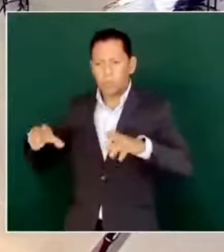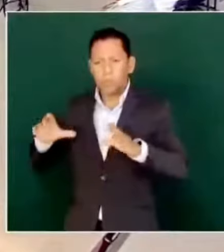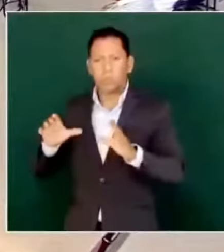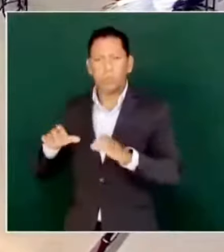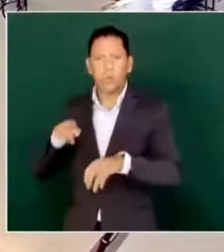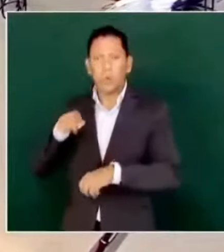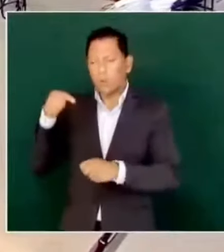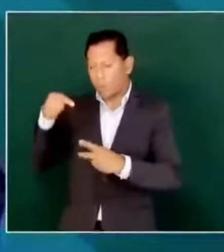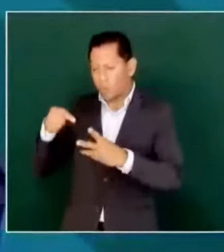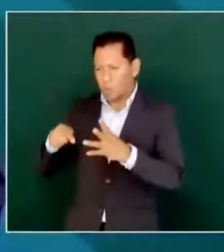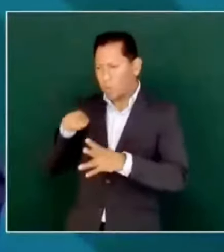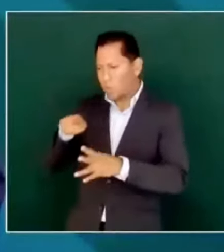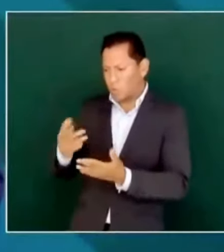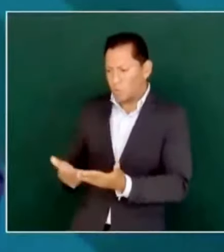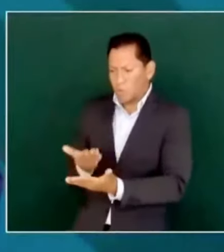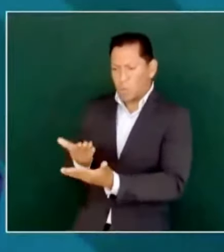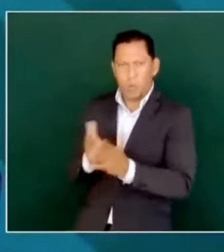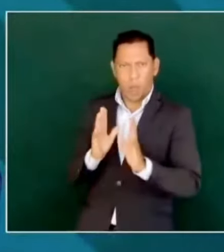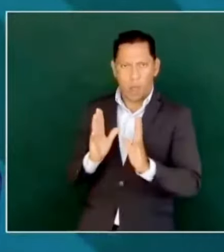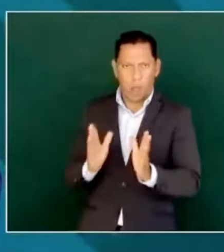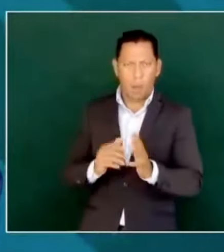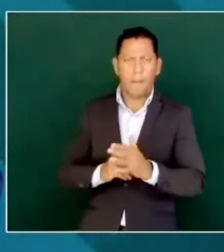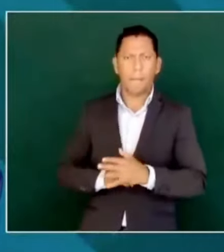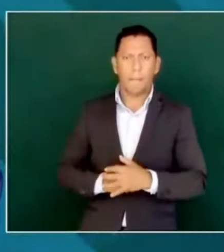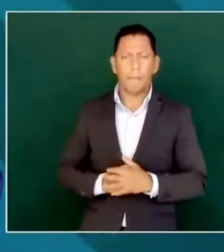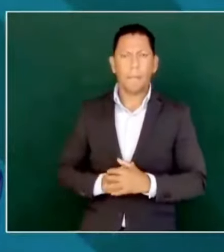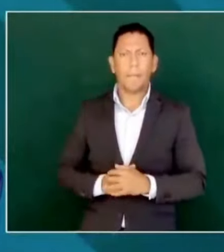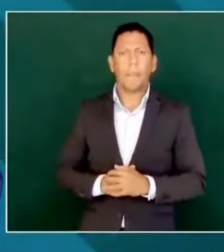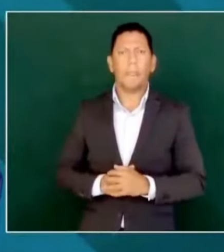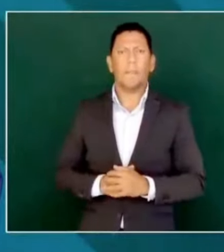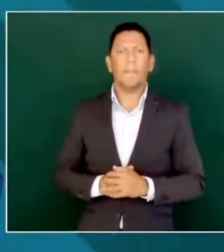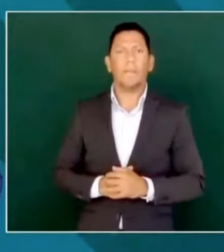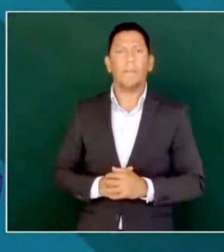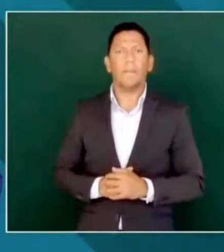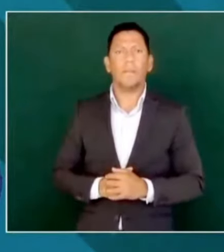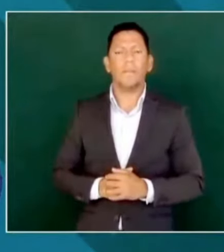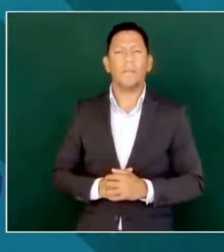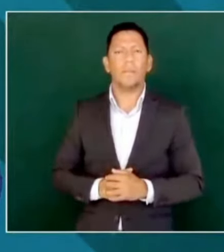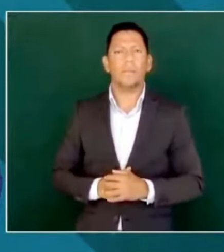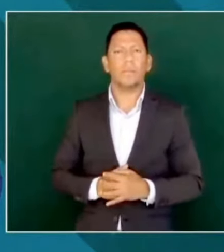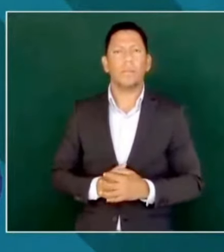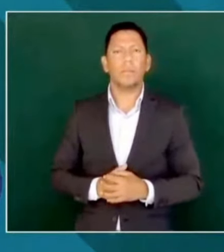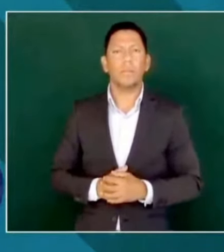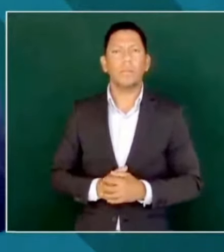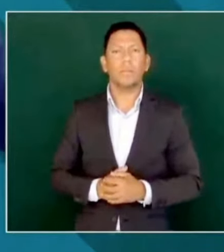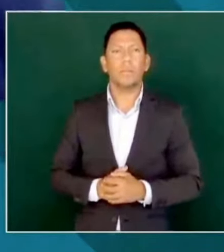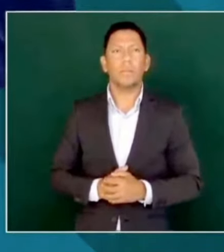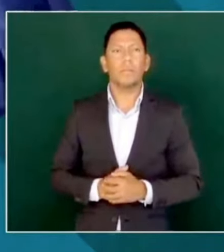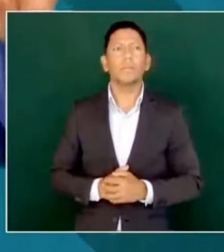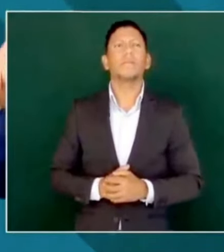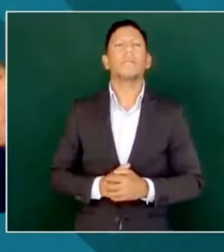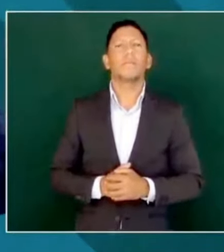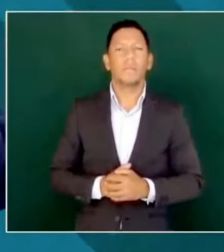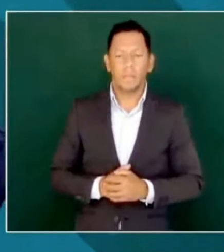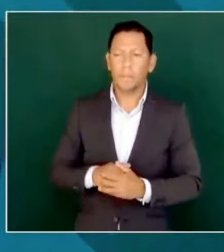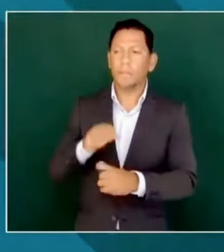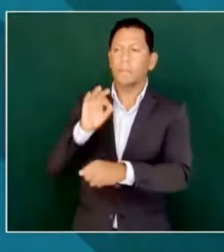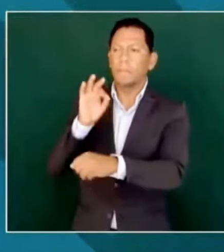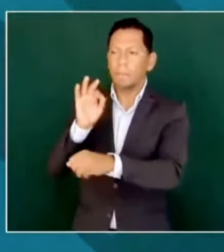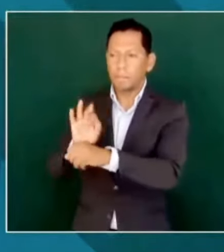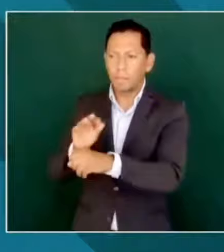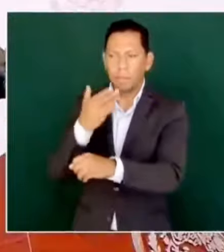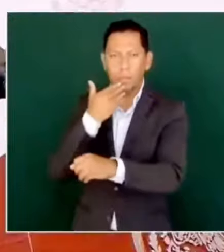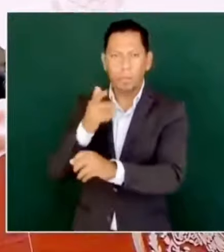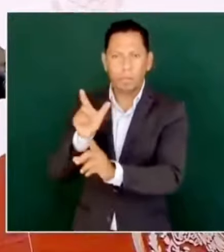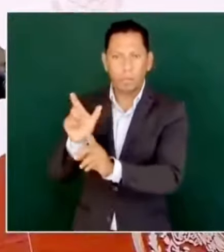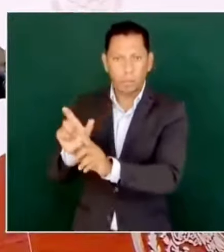y están protegidos. Y